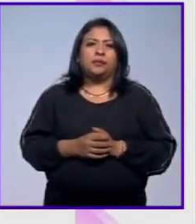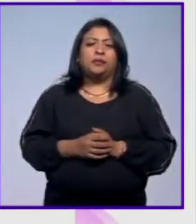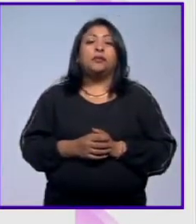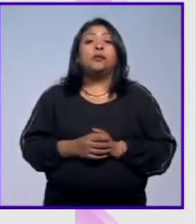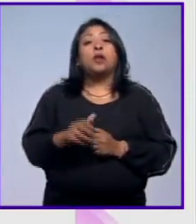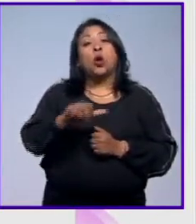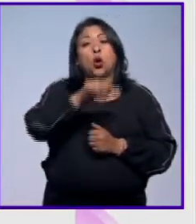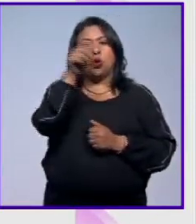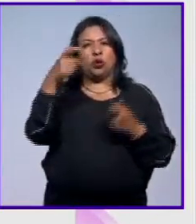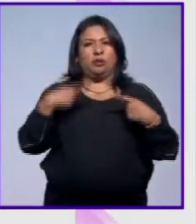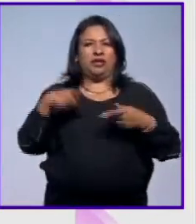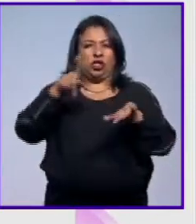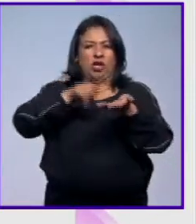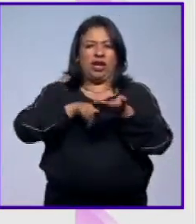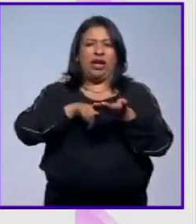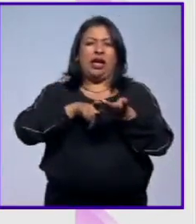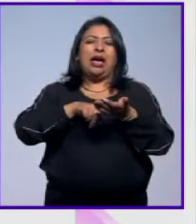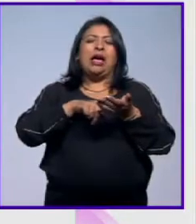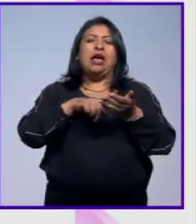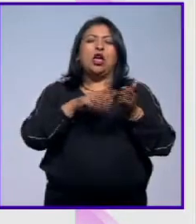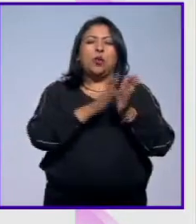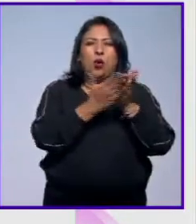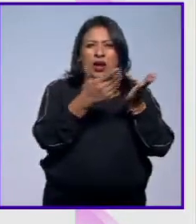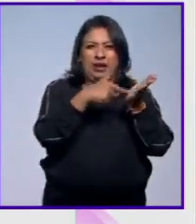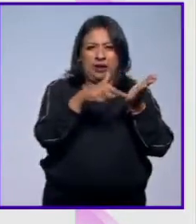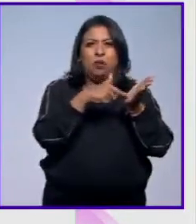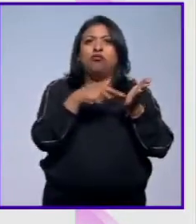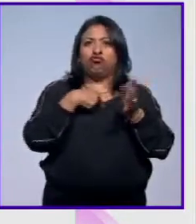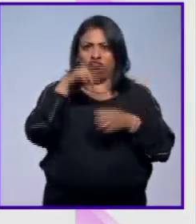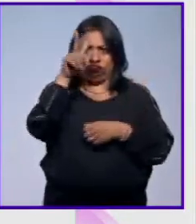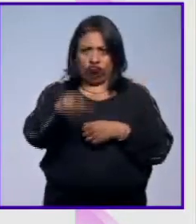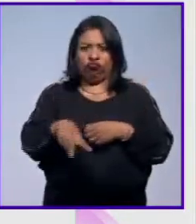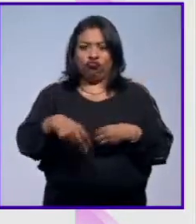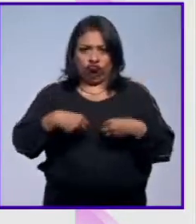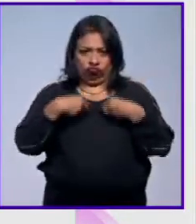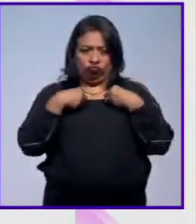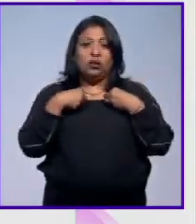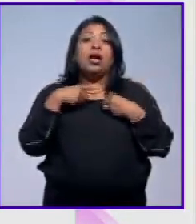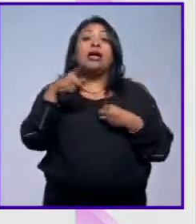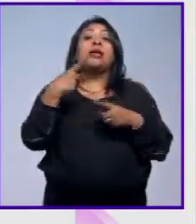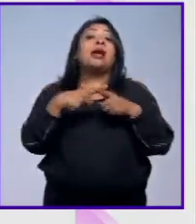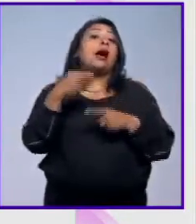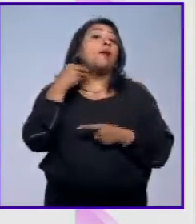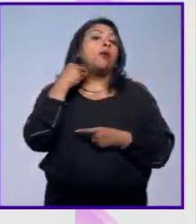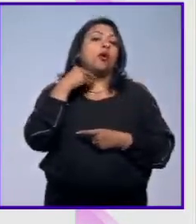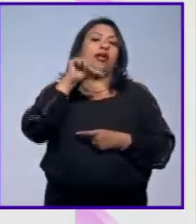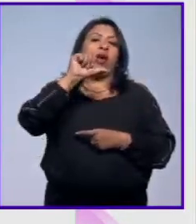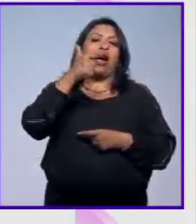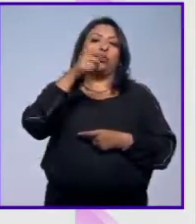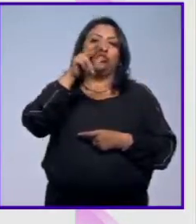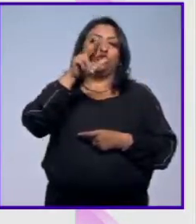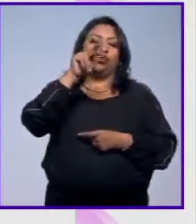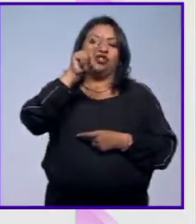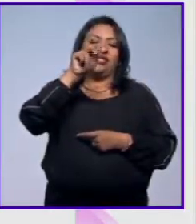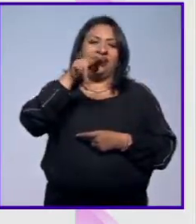Otro de los personajes de la novela, protagonista también en la vida real de este caso, es el abogado Agustín Acosta.